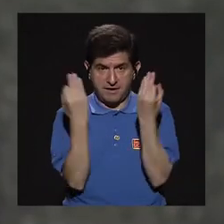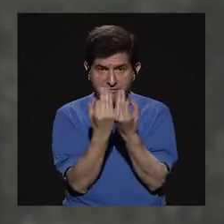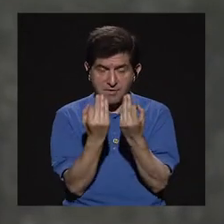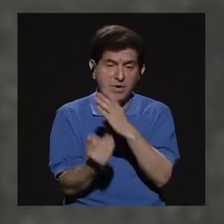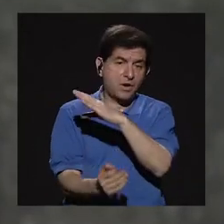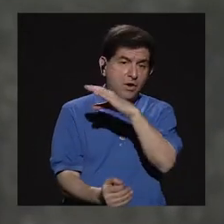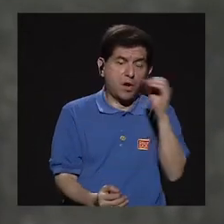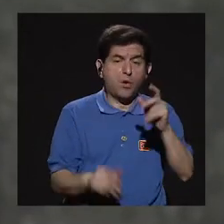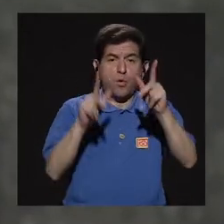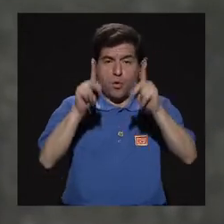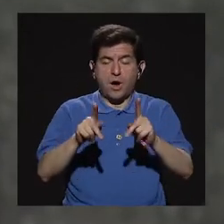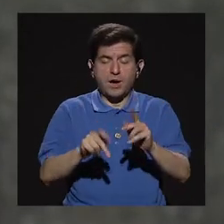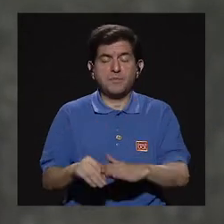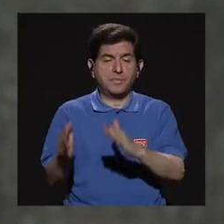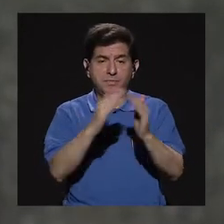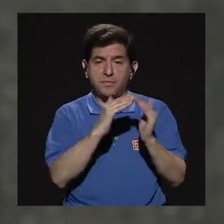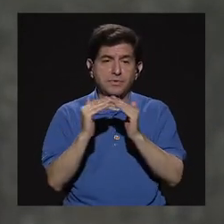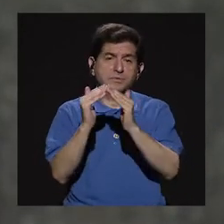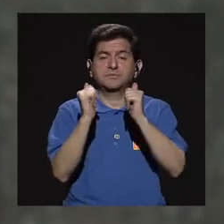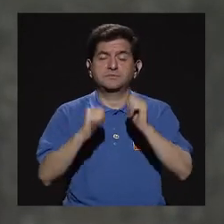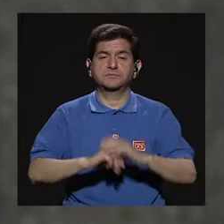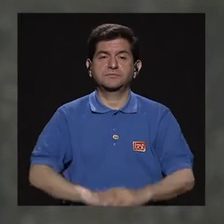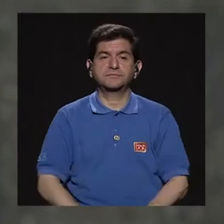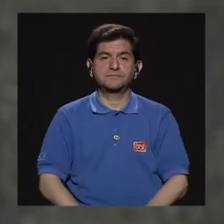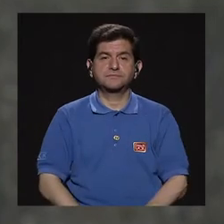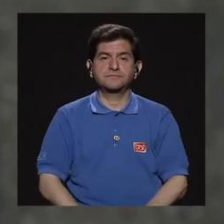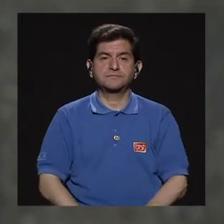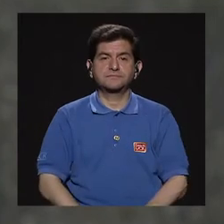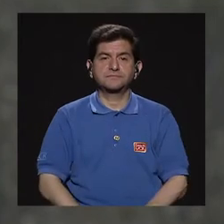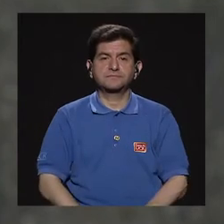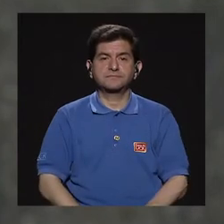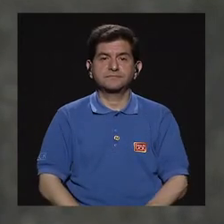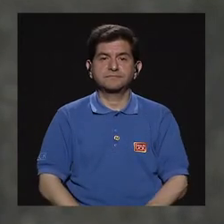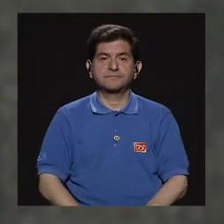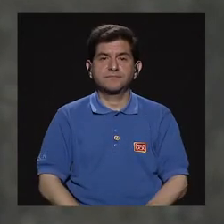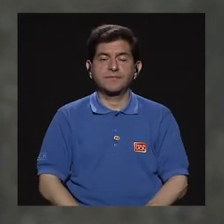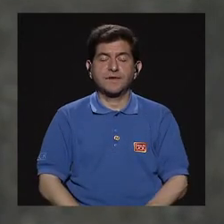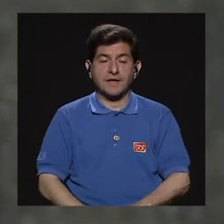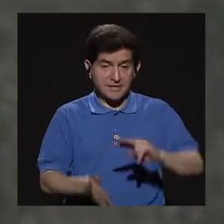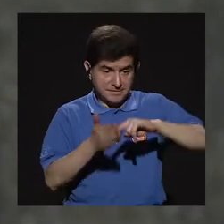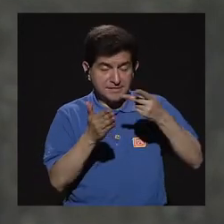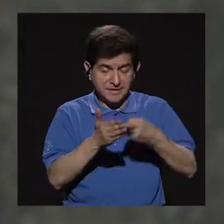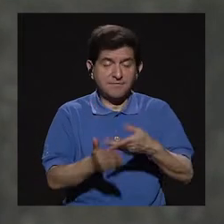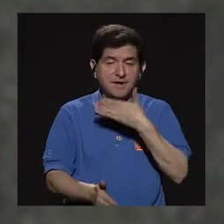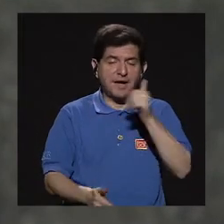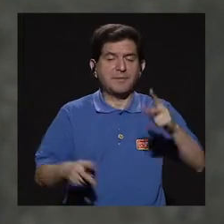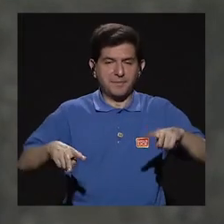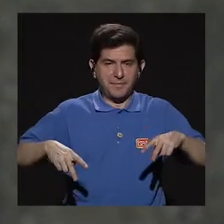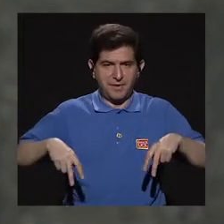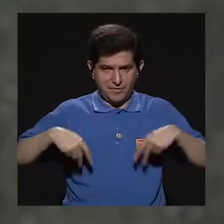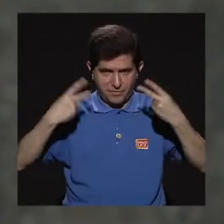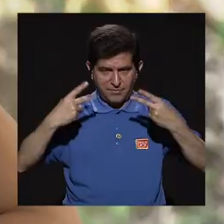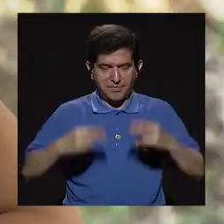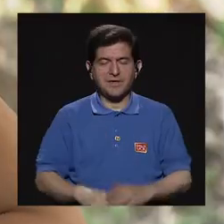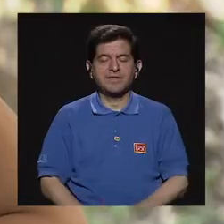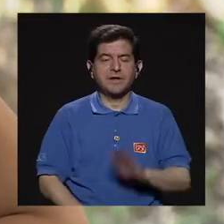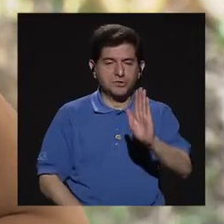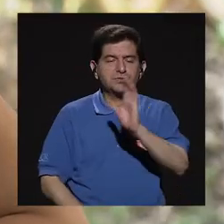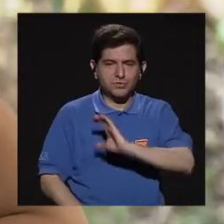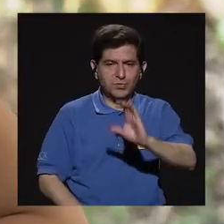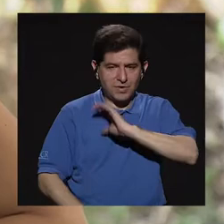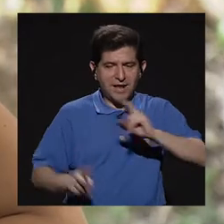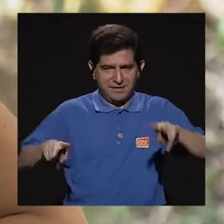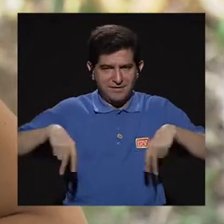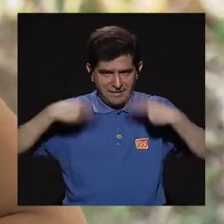o incluso a personas de su comunidad, por ejemplo, ¿verdad? Entonces mejora de calidad de vida al final. Tatiana,